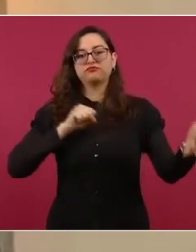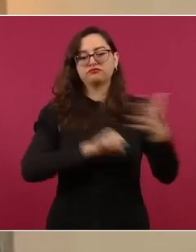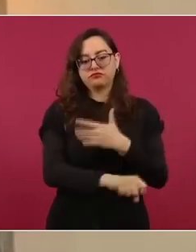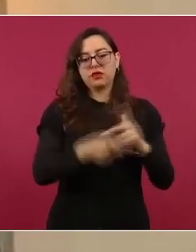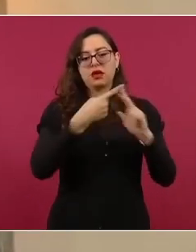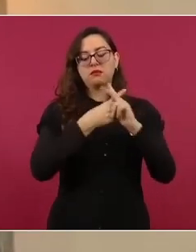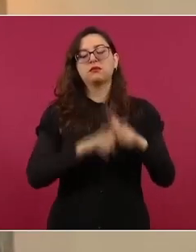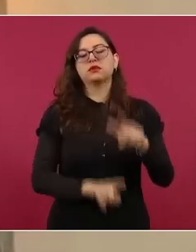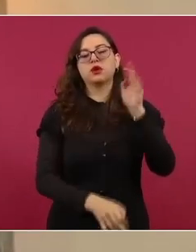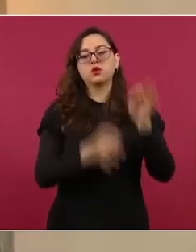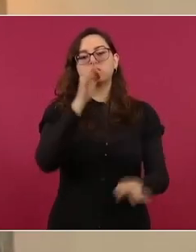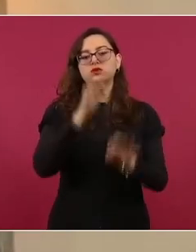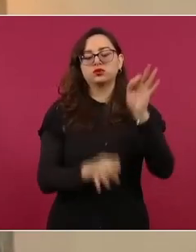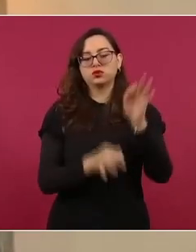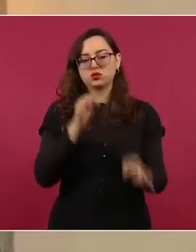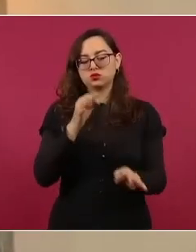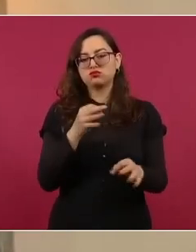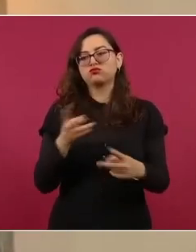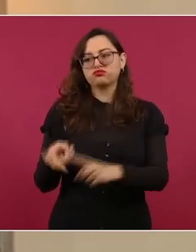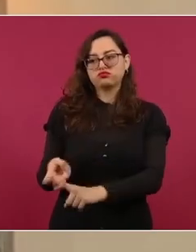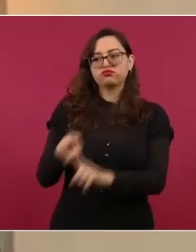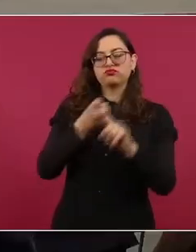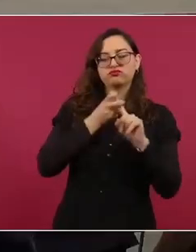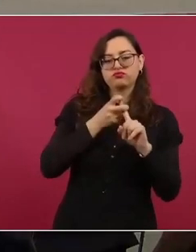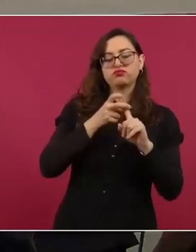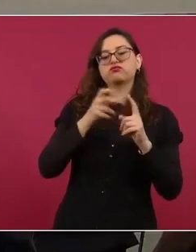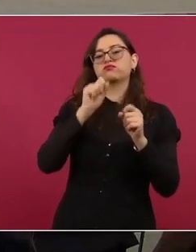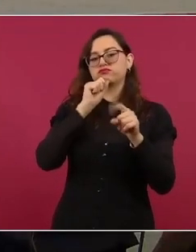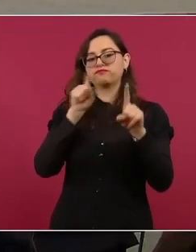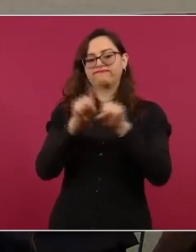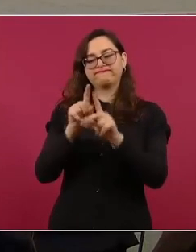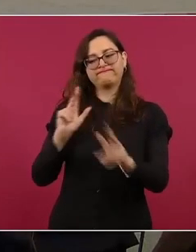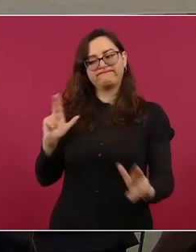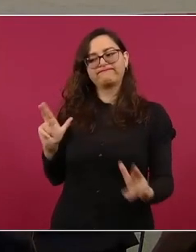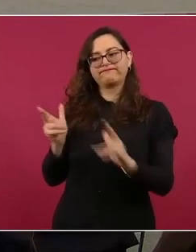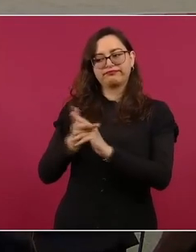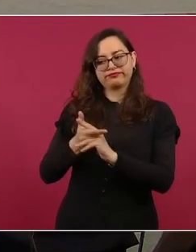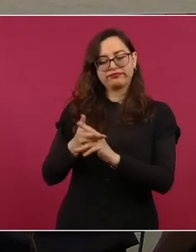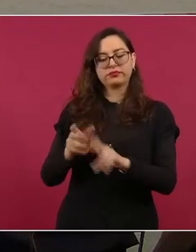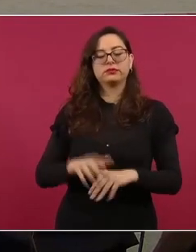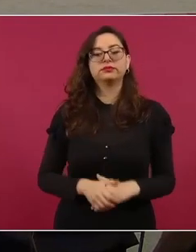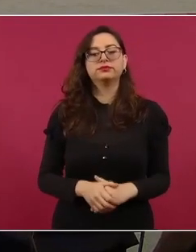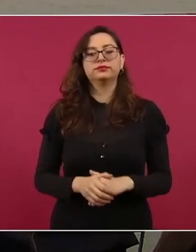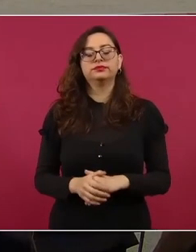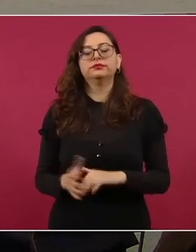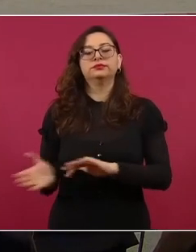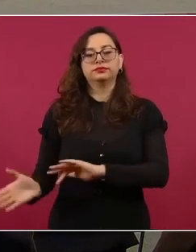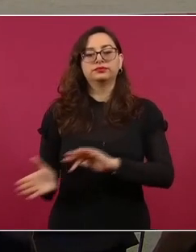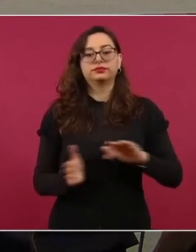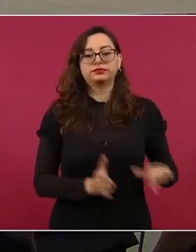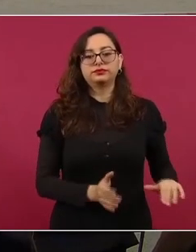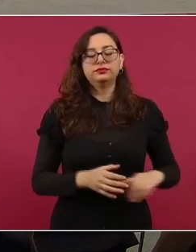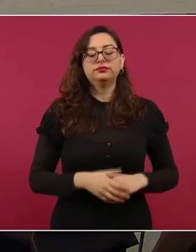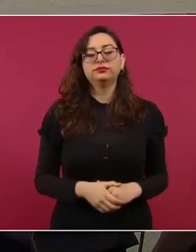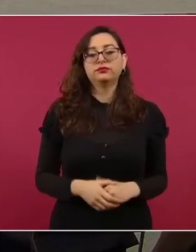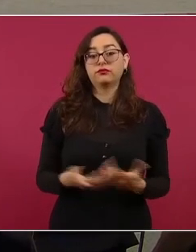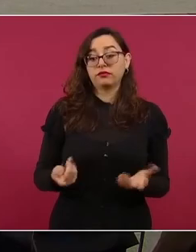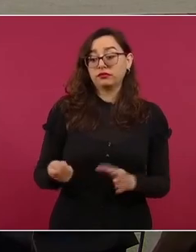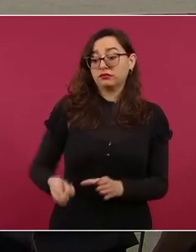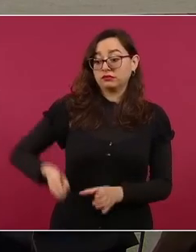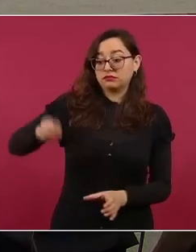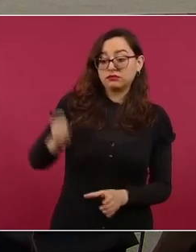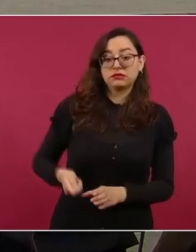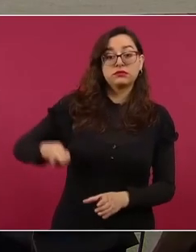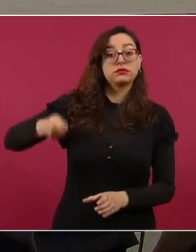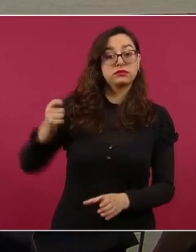Rosa Isela. Siguiente. También hay sentencias relevantes, estas son varias de Veracruz, que es el trabajo